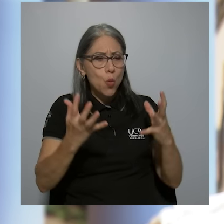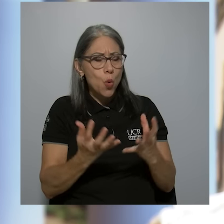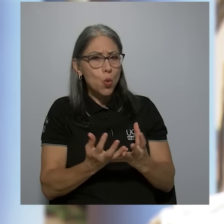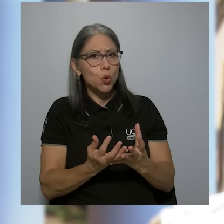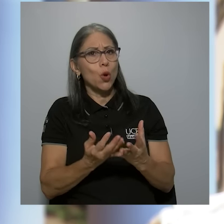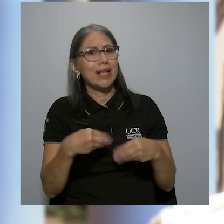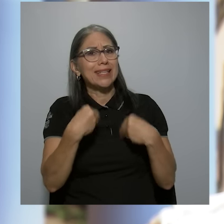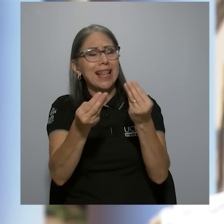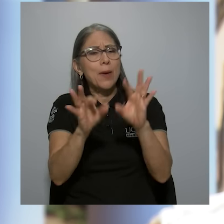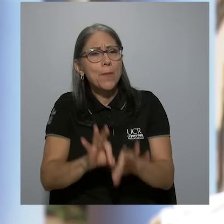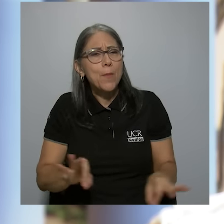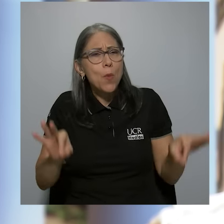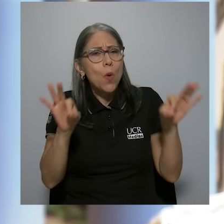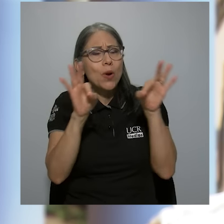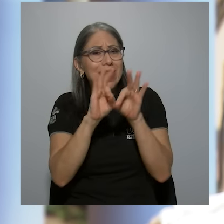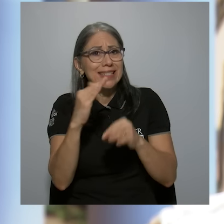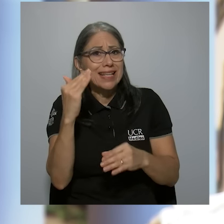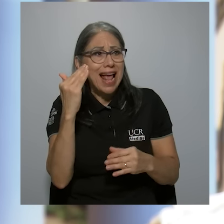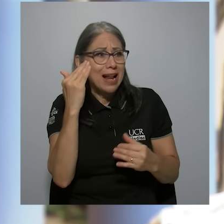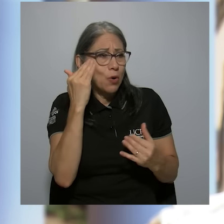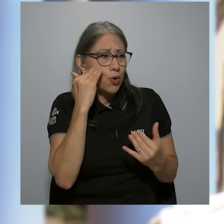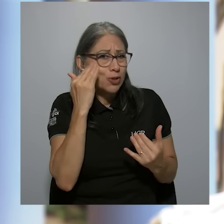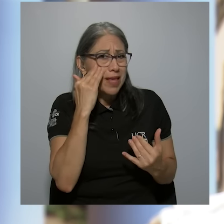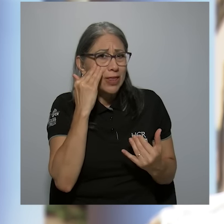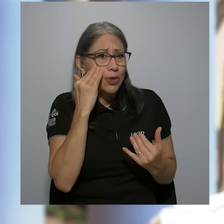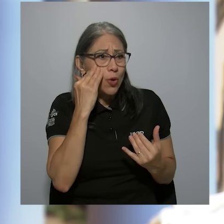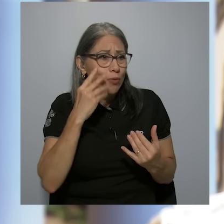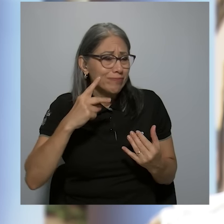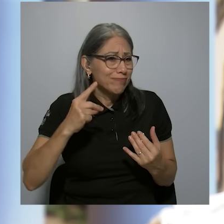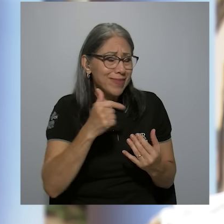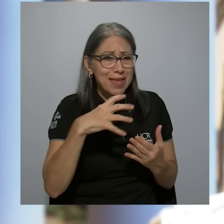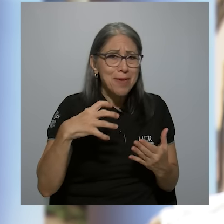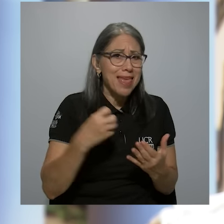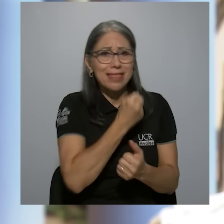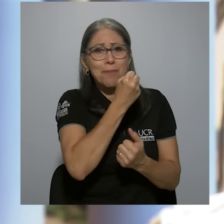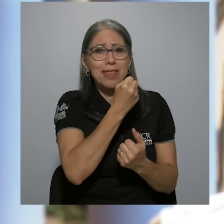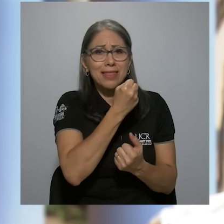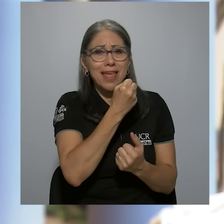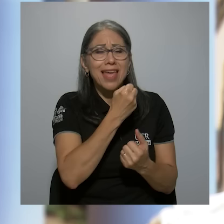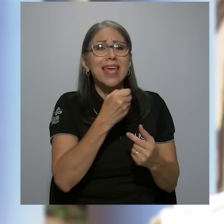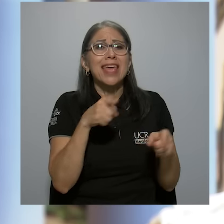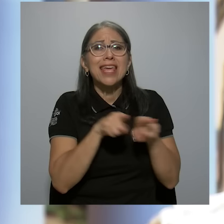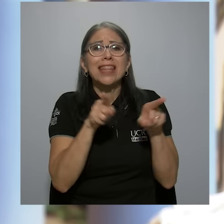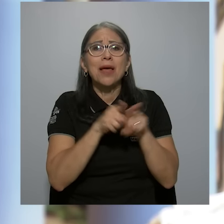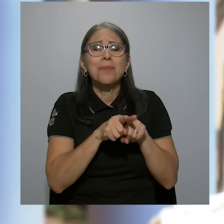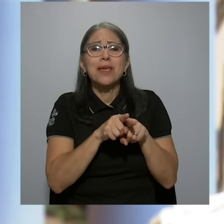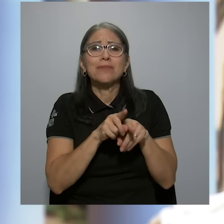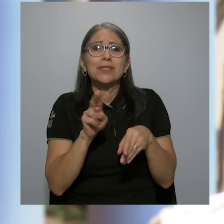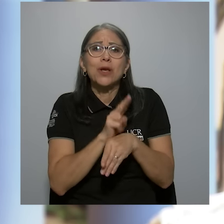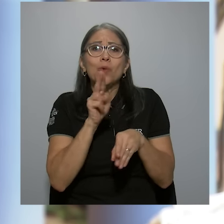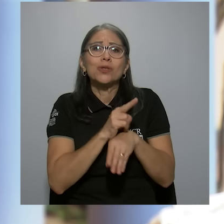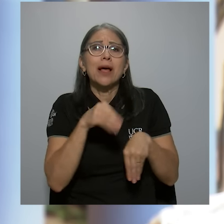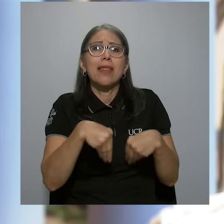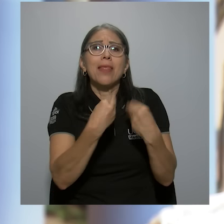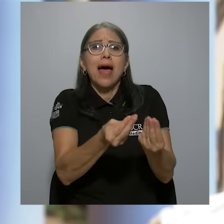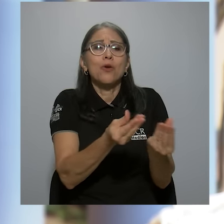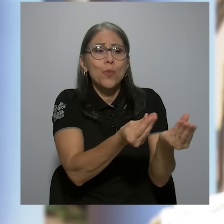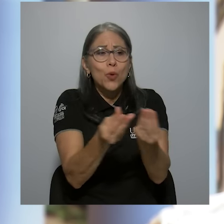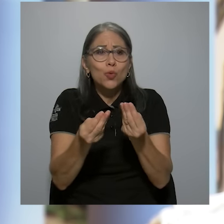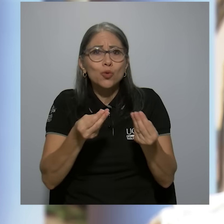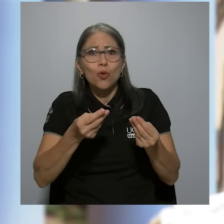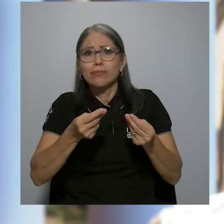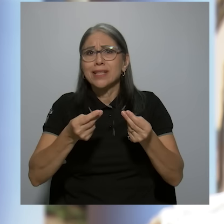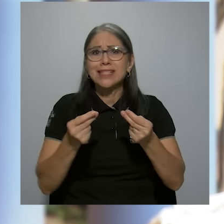demasiado el conocimiento que se obtiene inmediatamente y que tiene un uso de generar un producto instantáneo o por así